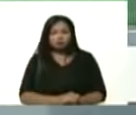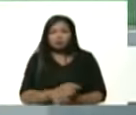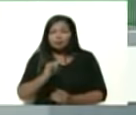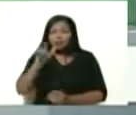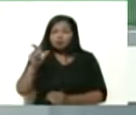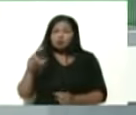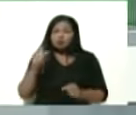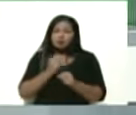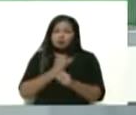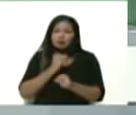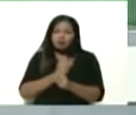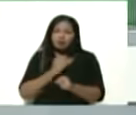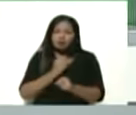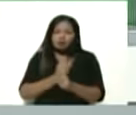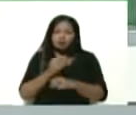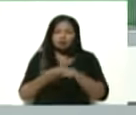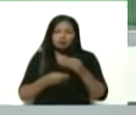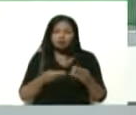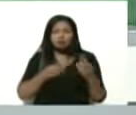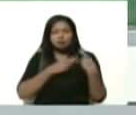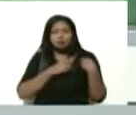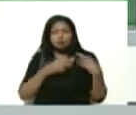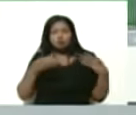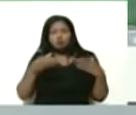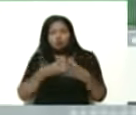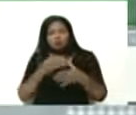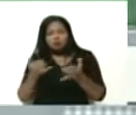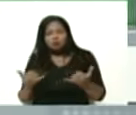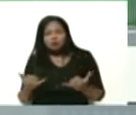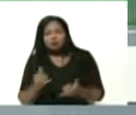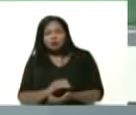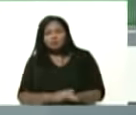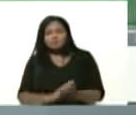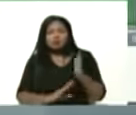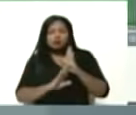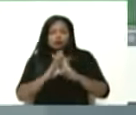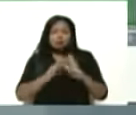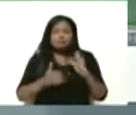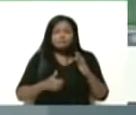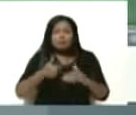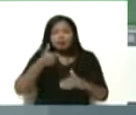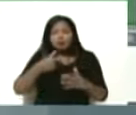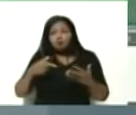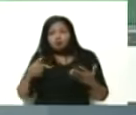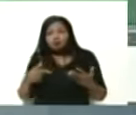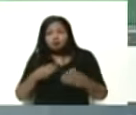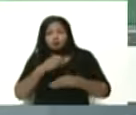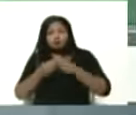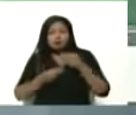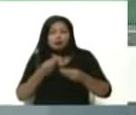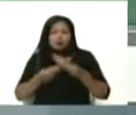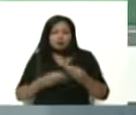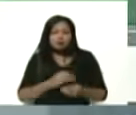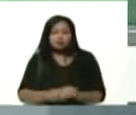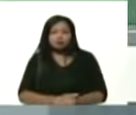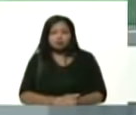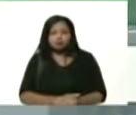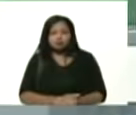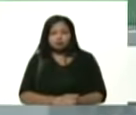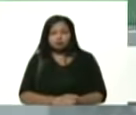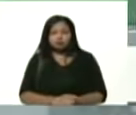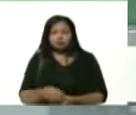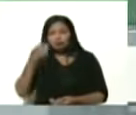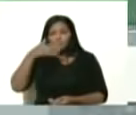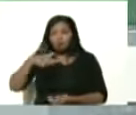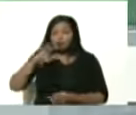de ser miembro de una clase la clase mayoritaria la clase obrera el pueblo